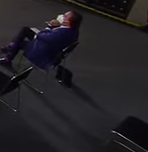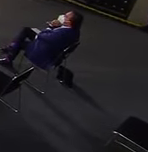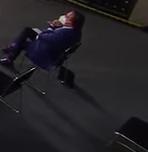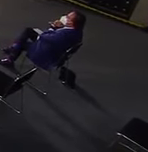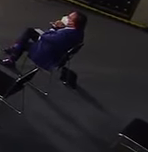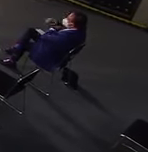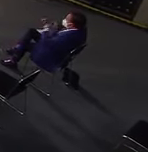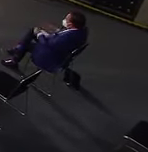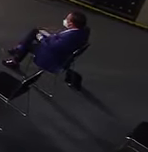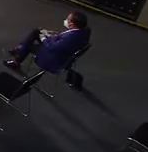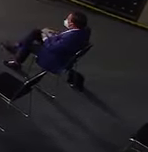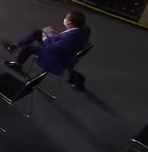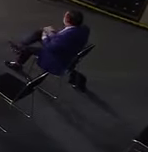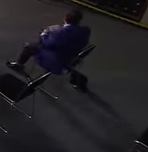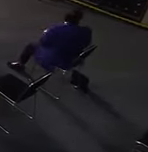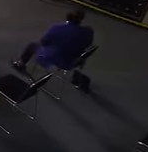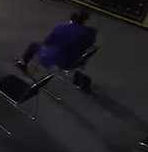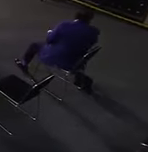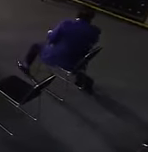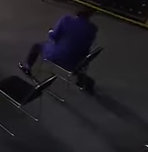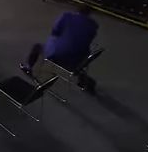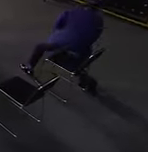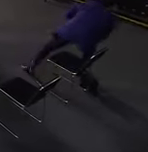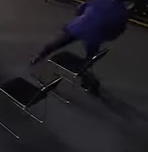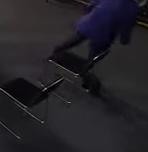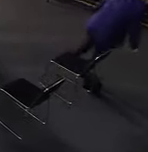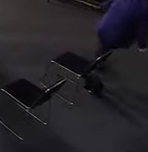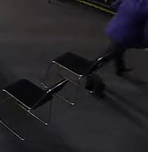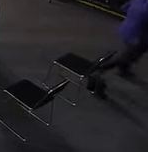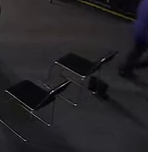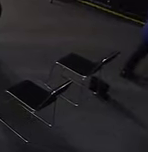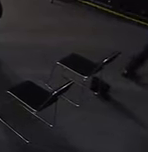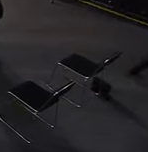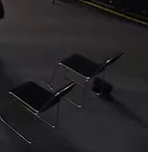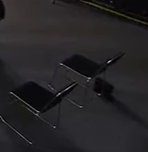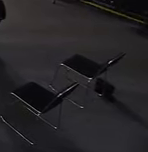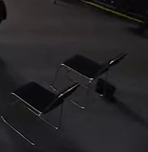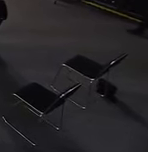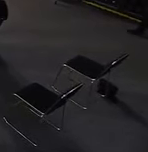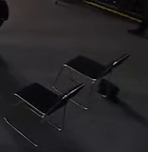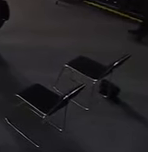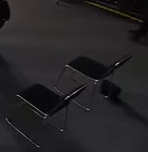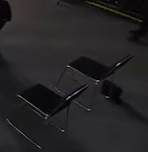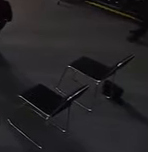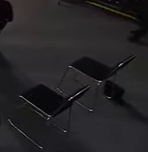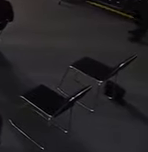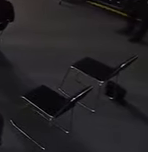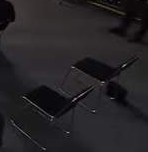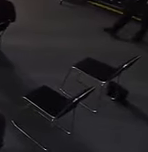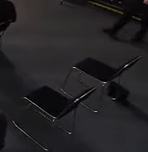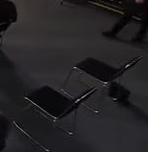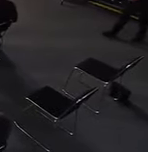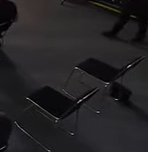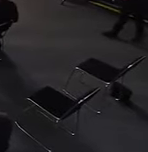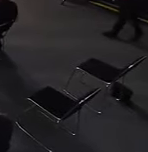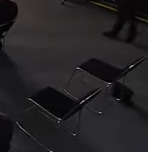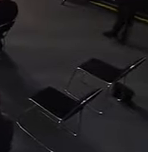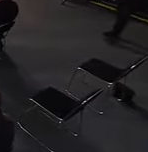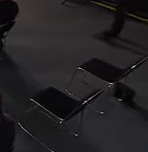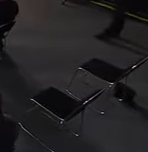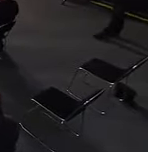Muy bien, pues vamos. Así, como están, tres, dos y el compañero.